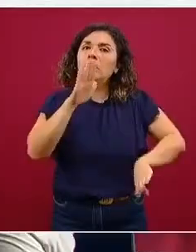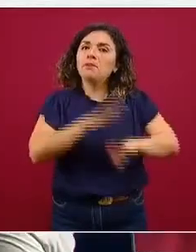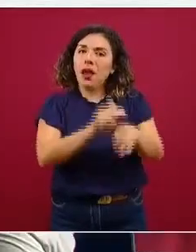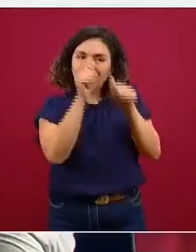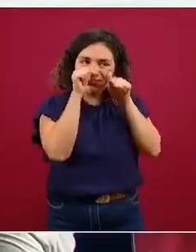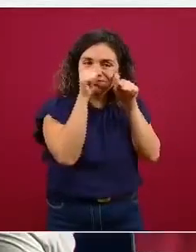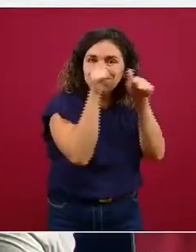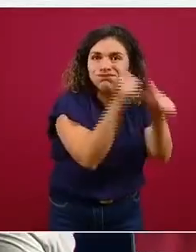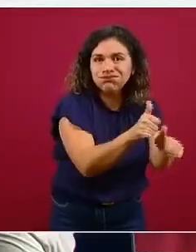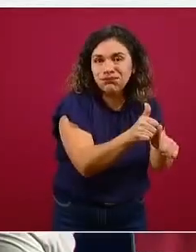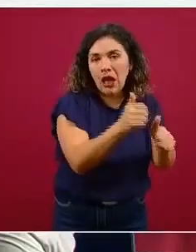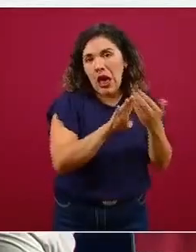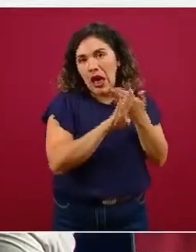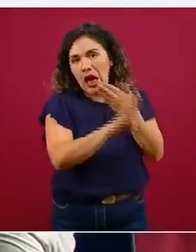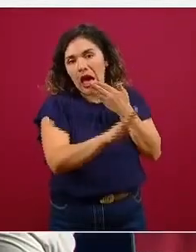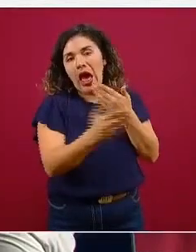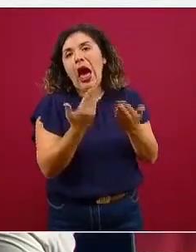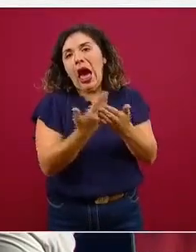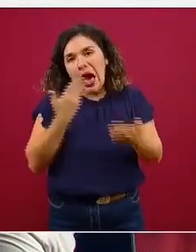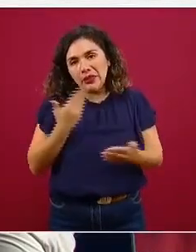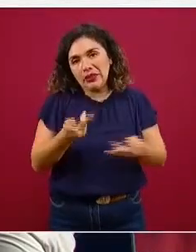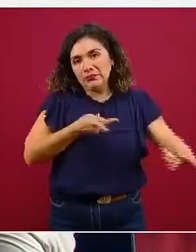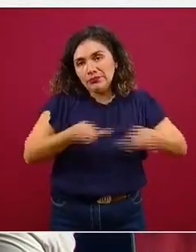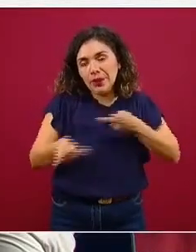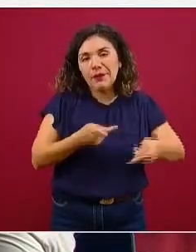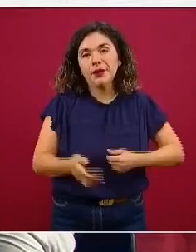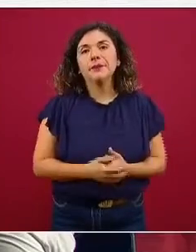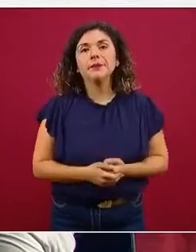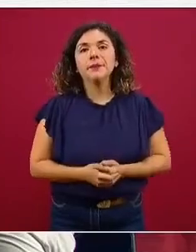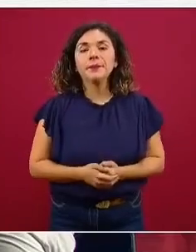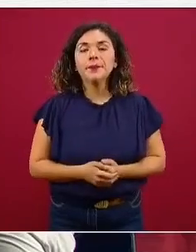esta prevención. La que sigue, por favor.